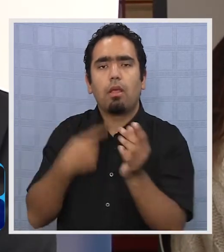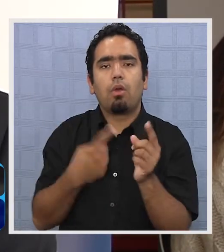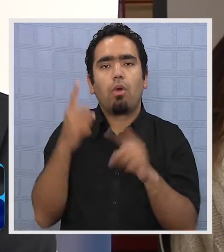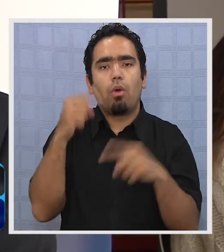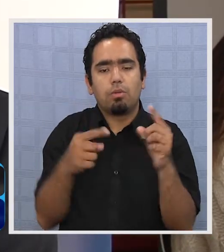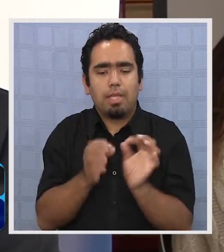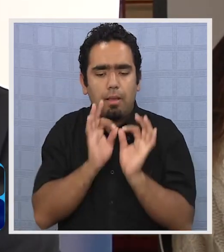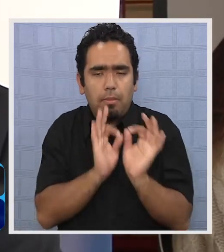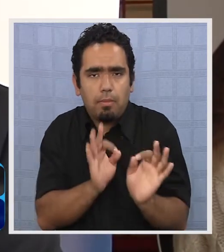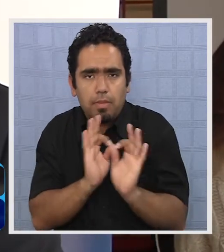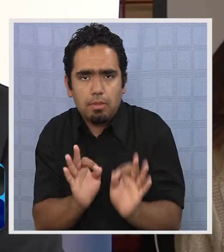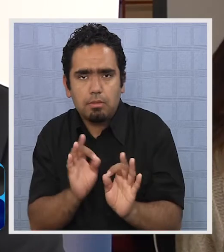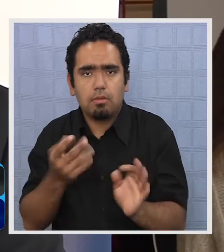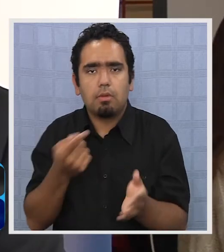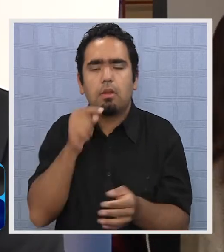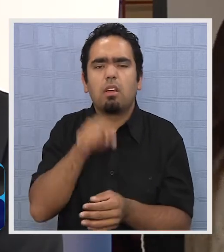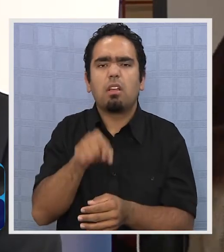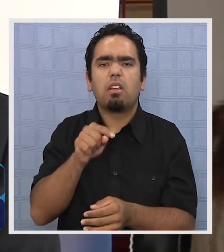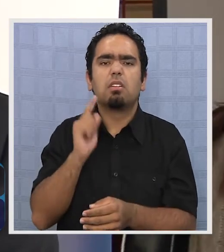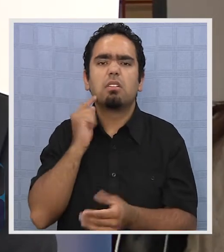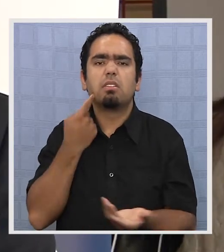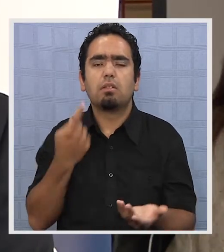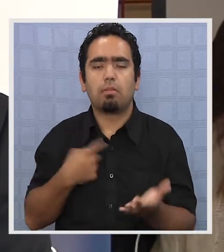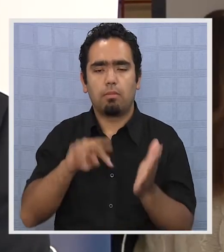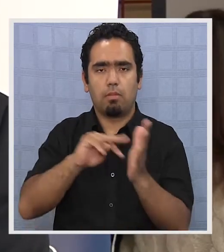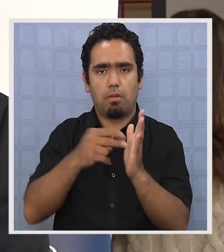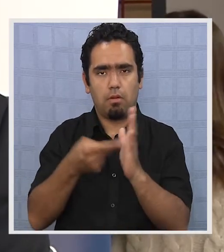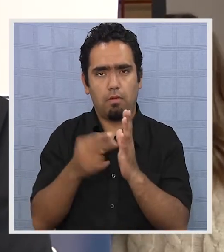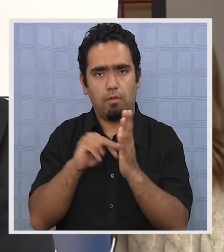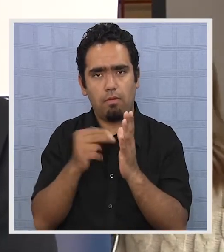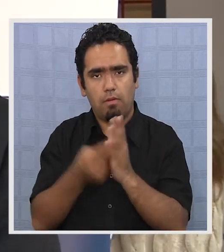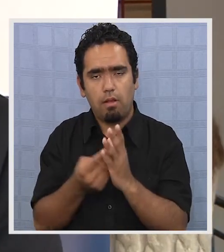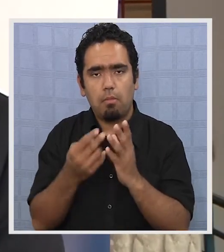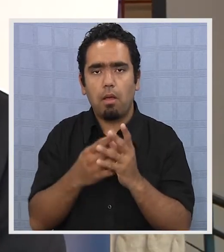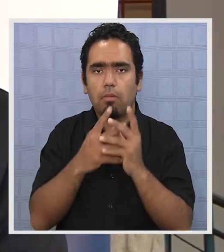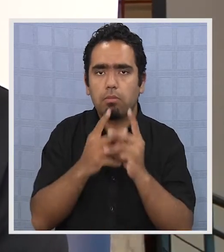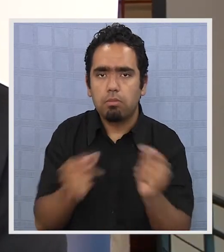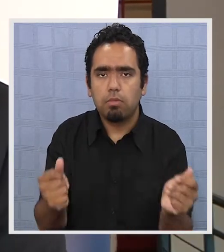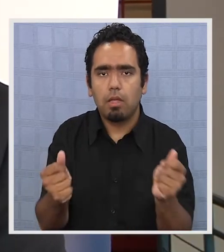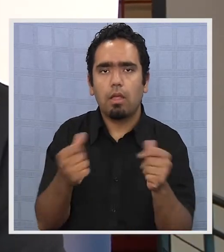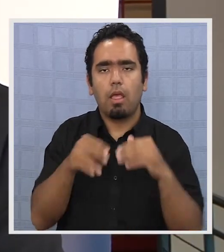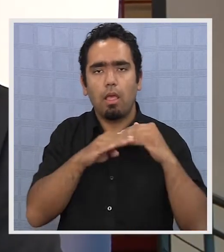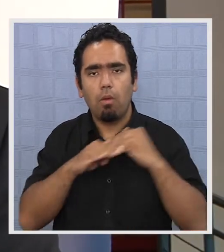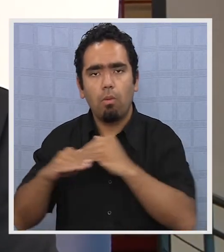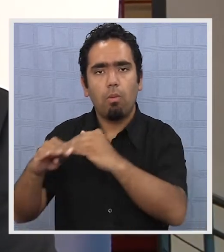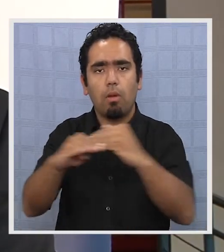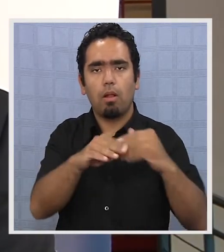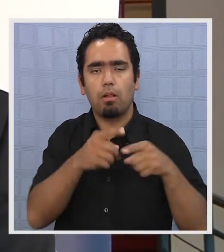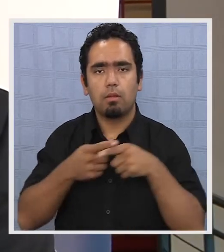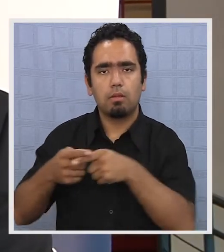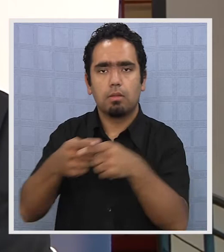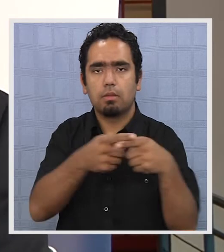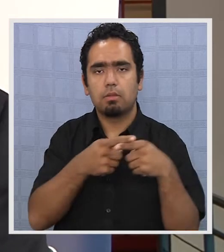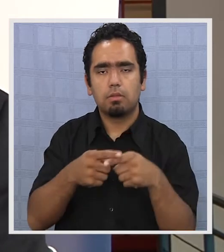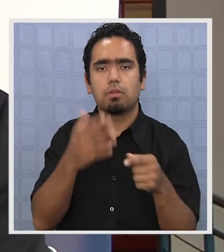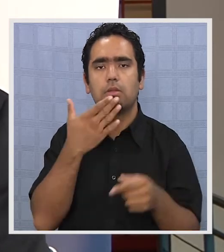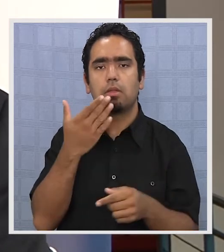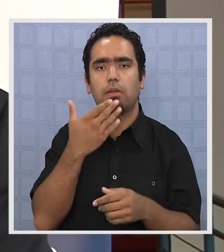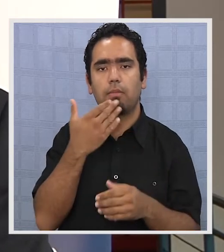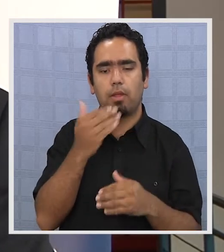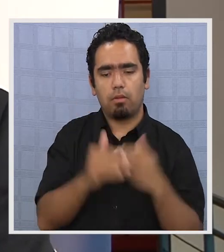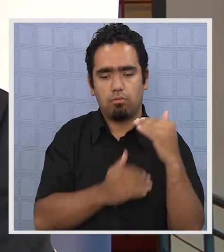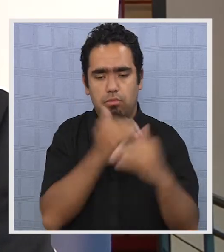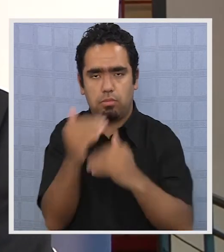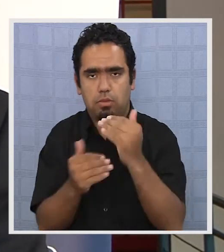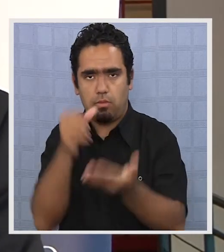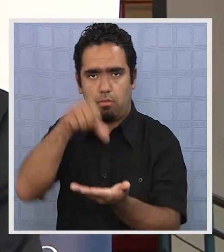elaboración a procesos productivos más complejos, que son los que resuelven en definitiva los problemas de la equidad social y de la